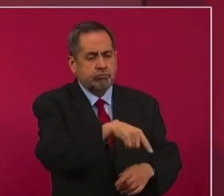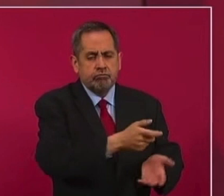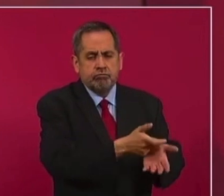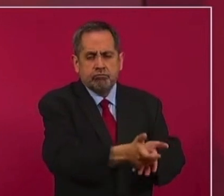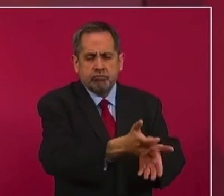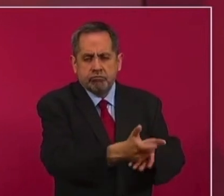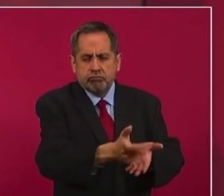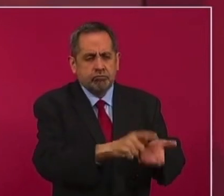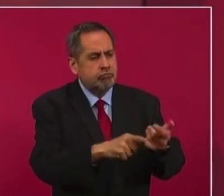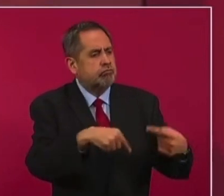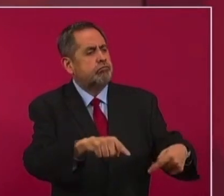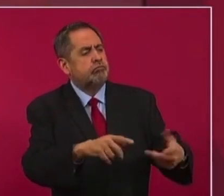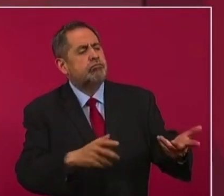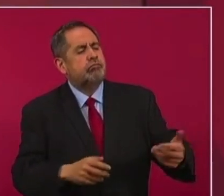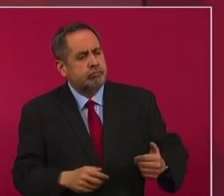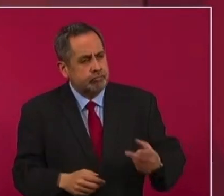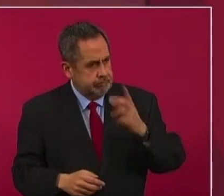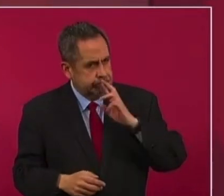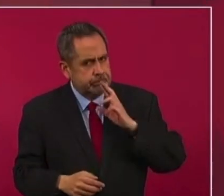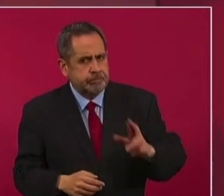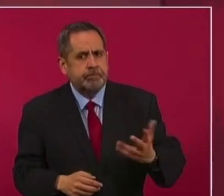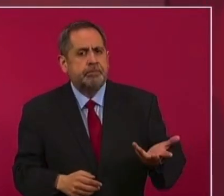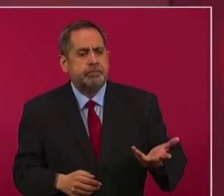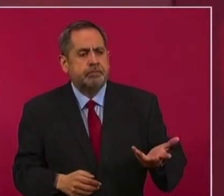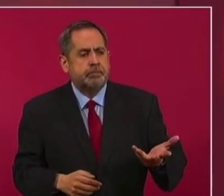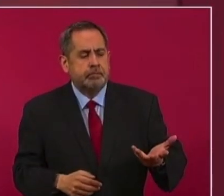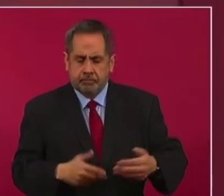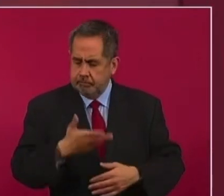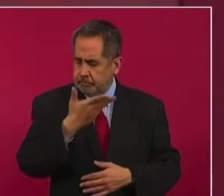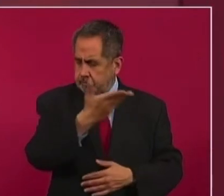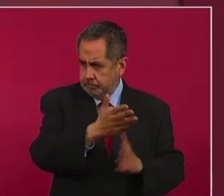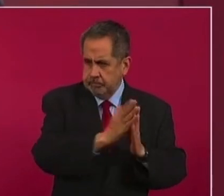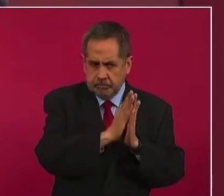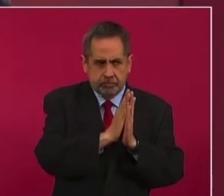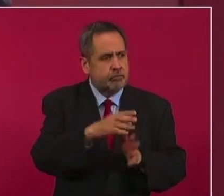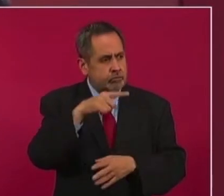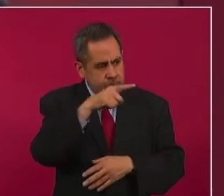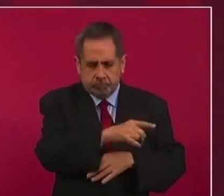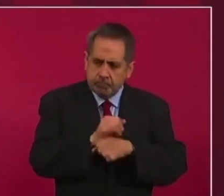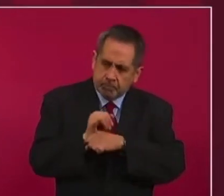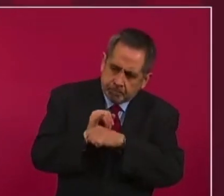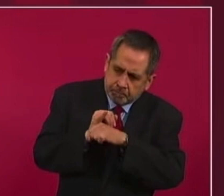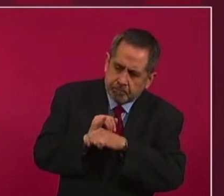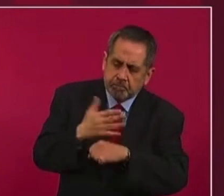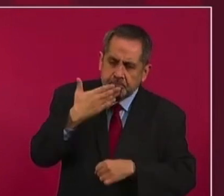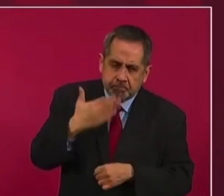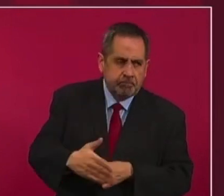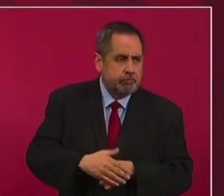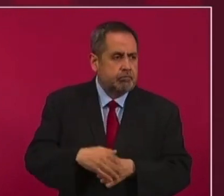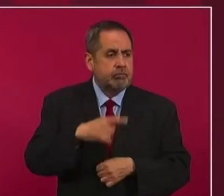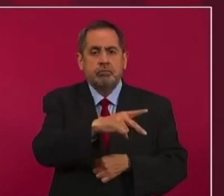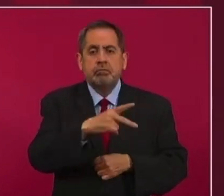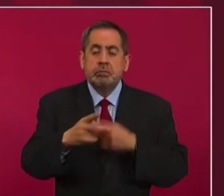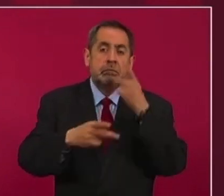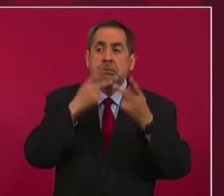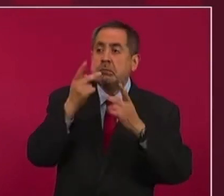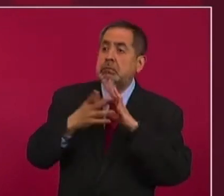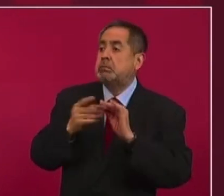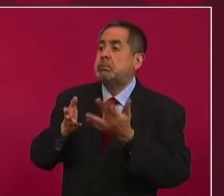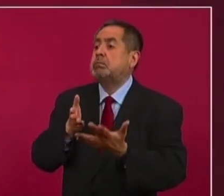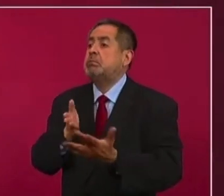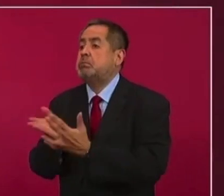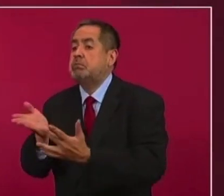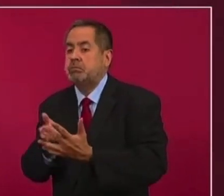pedirle de favor que se informe y que no actúen de manera injerencista, política,